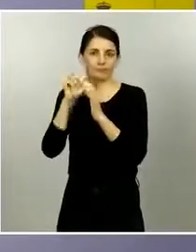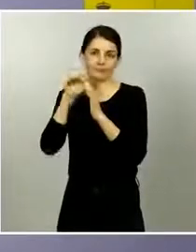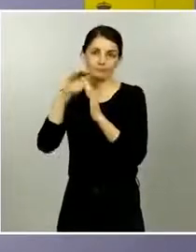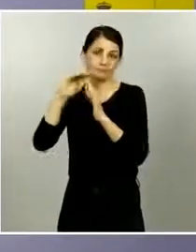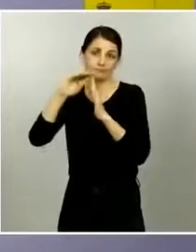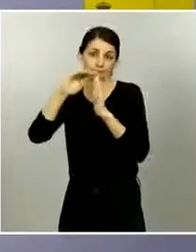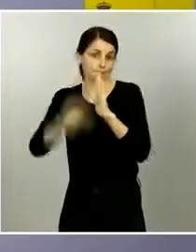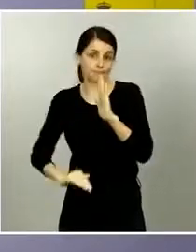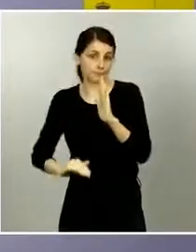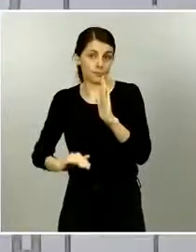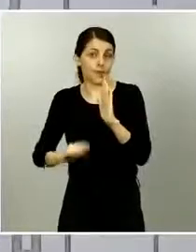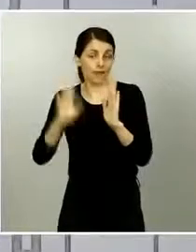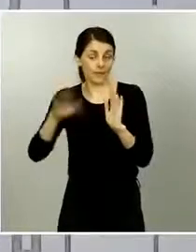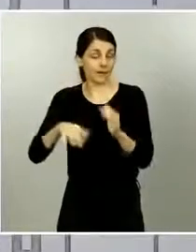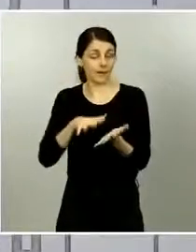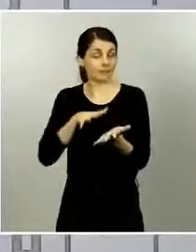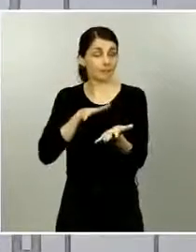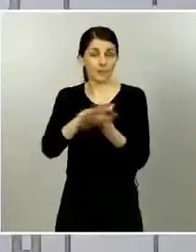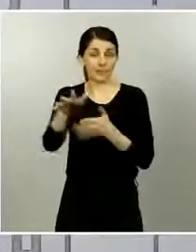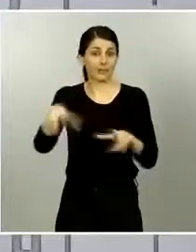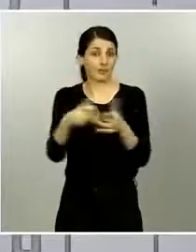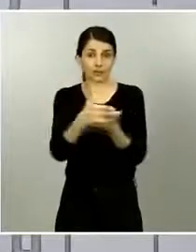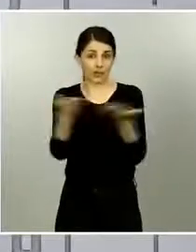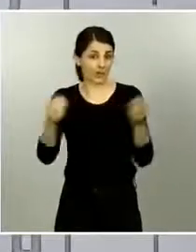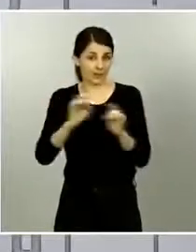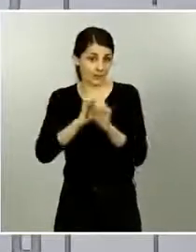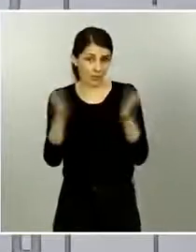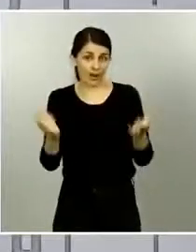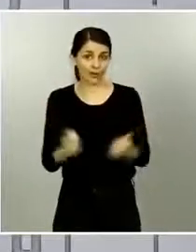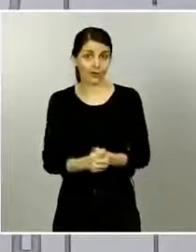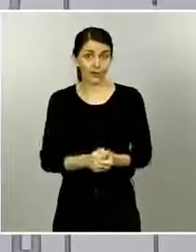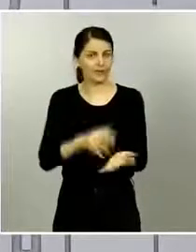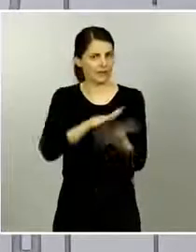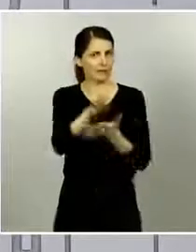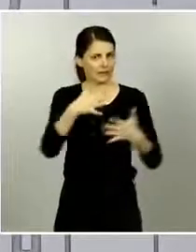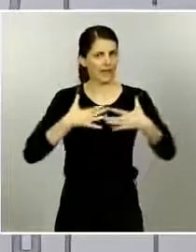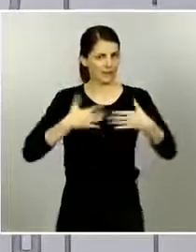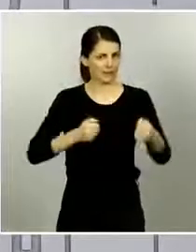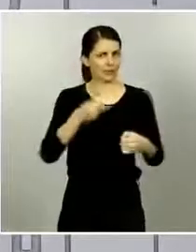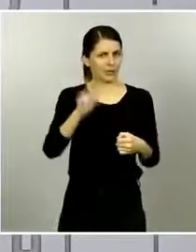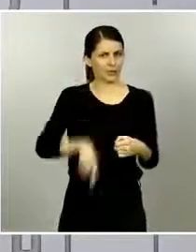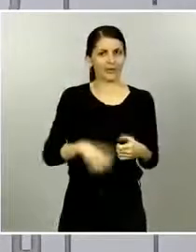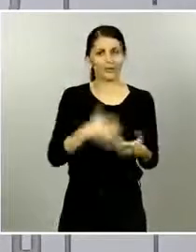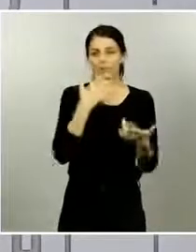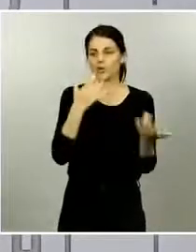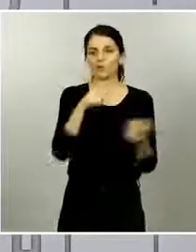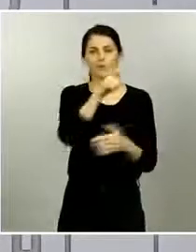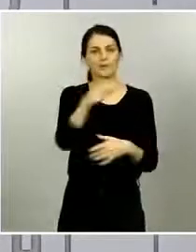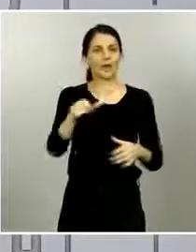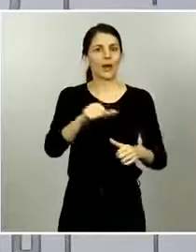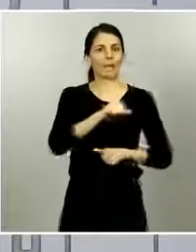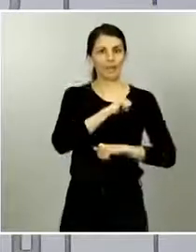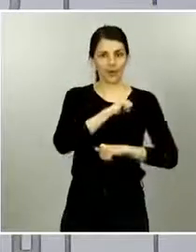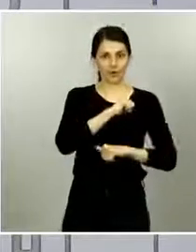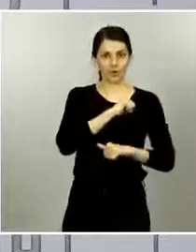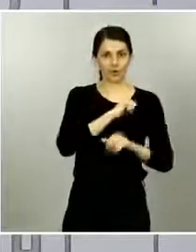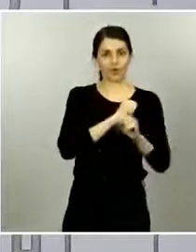nivel de actividad económica importante y eso tiene su impacto también en la sociedad y en la salud